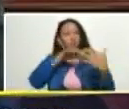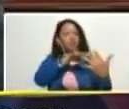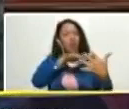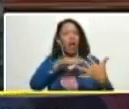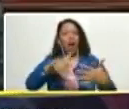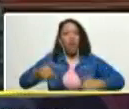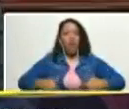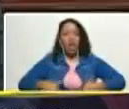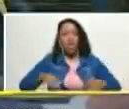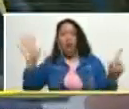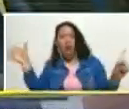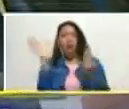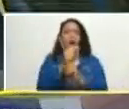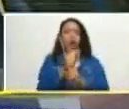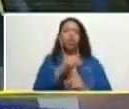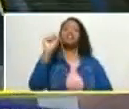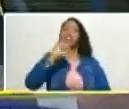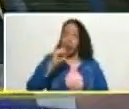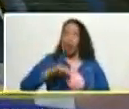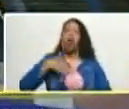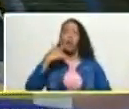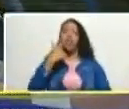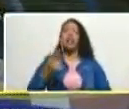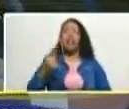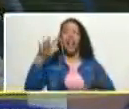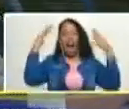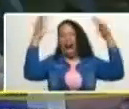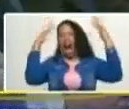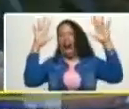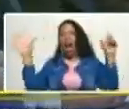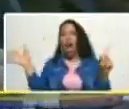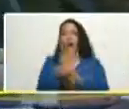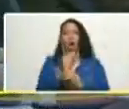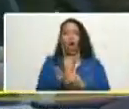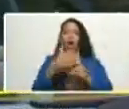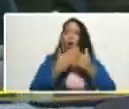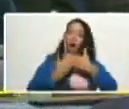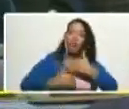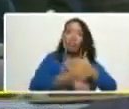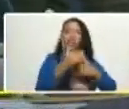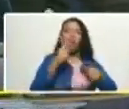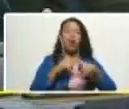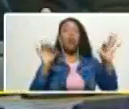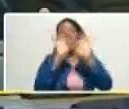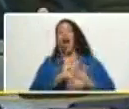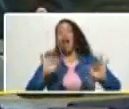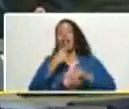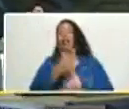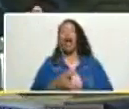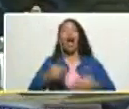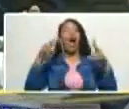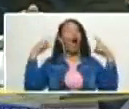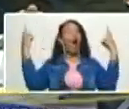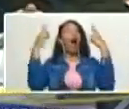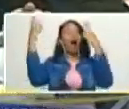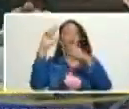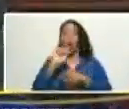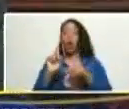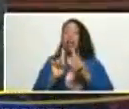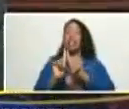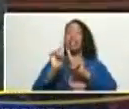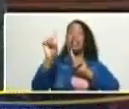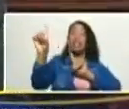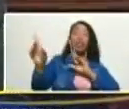y logros si podemos cantar y celebrar los logros y los avances pero que nadie cante victoria que estamos lejos